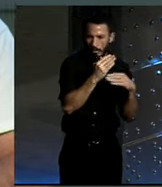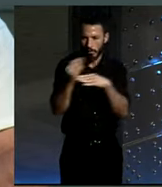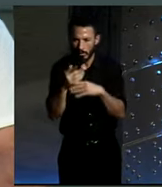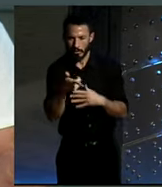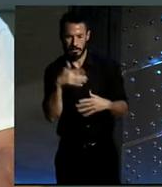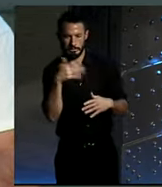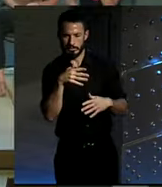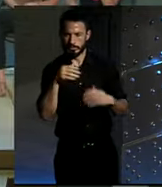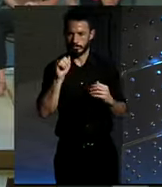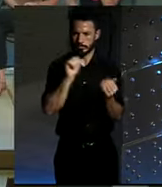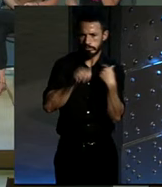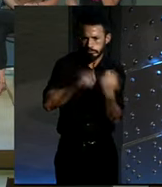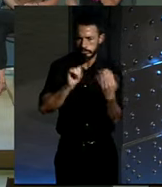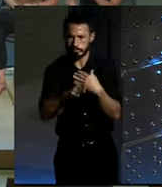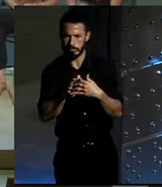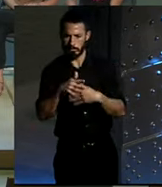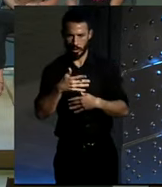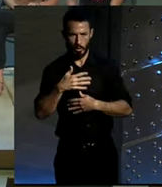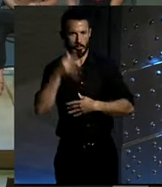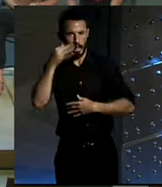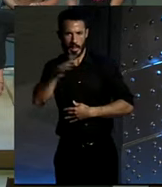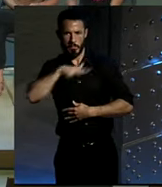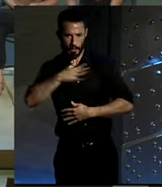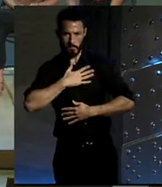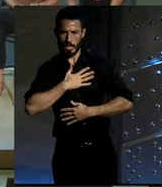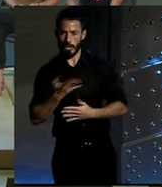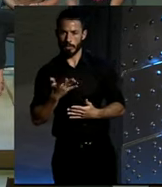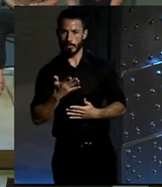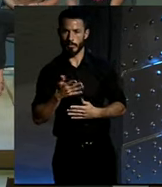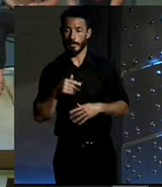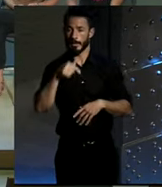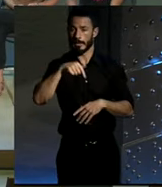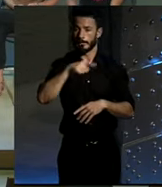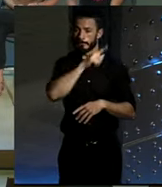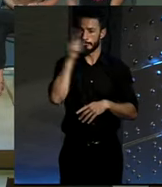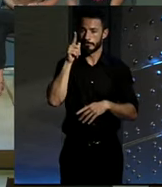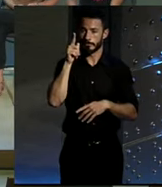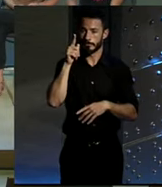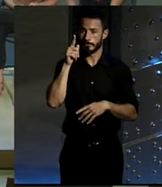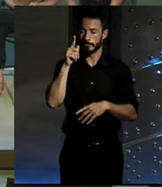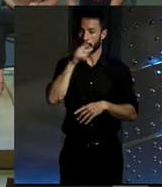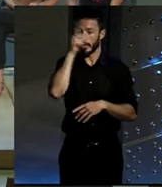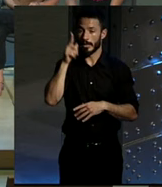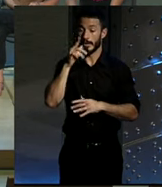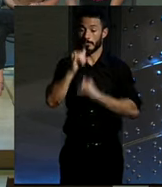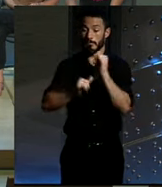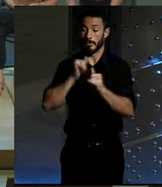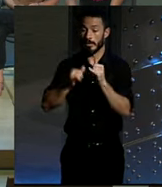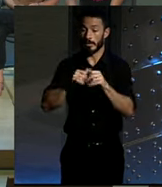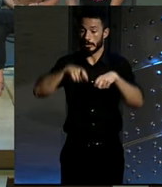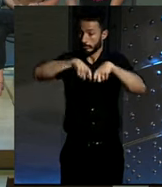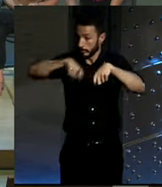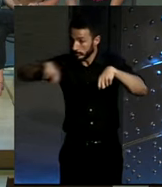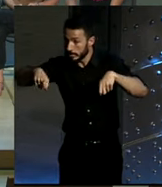aparcados. Sí, aparcados. Hay 6.000 plazas de aparcamientos para bicicleta en la ciudad de Madrid. De estas que son así.